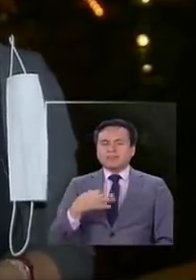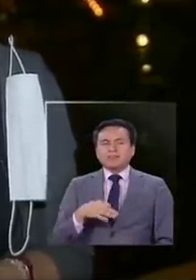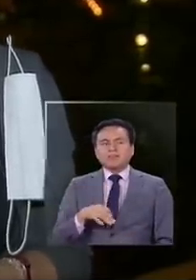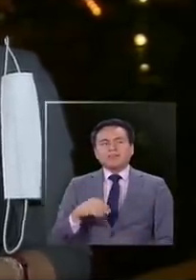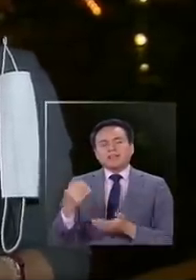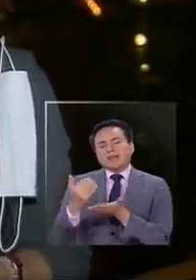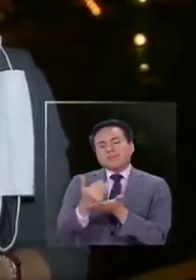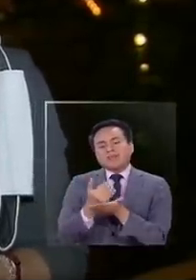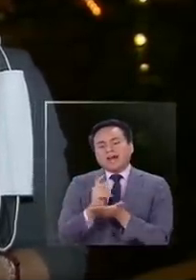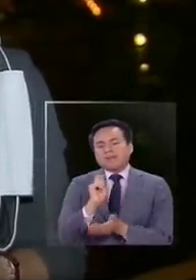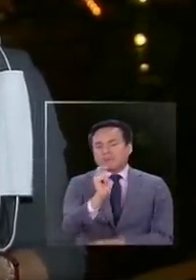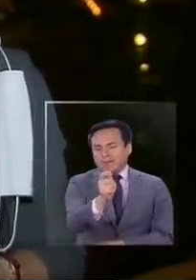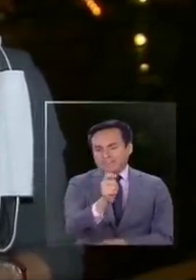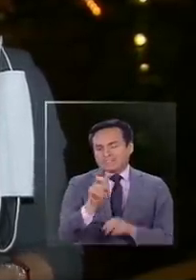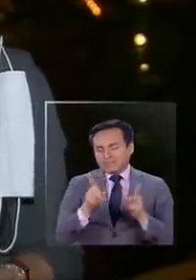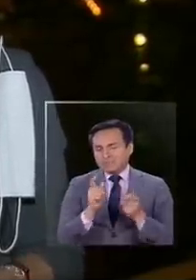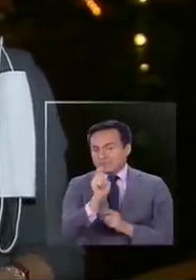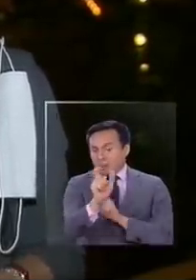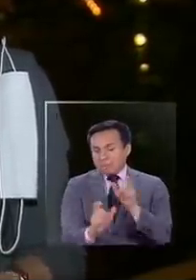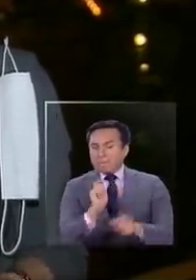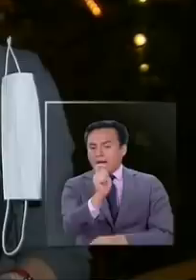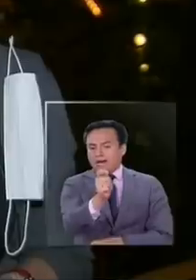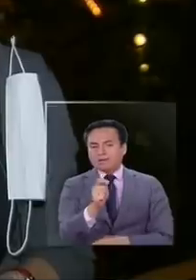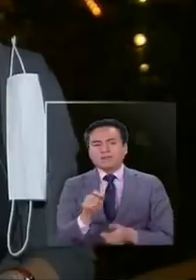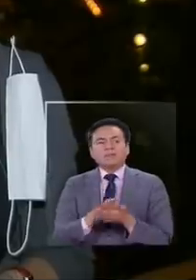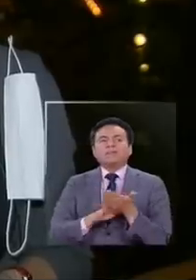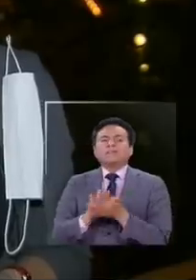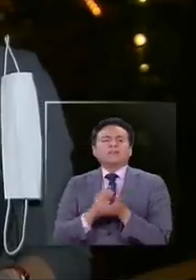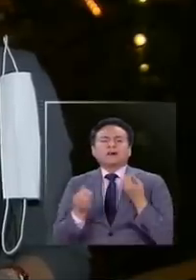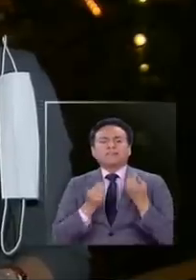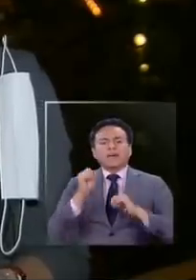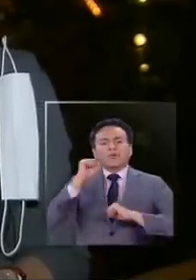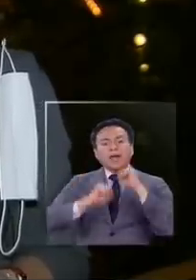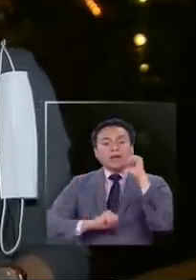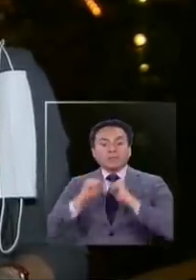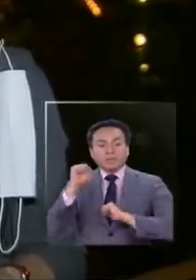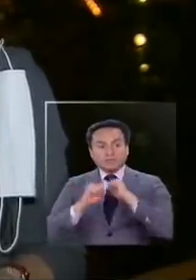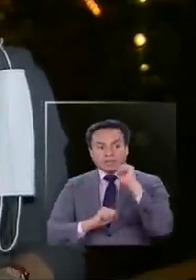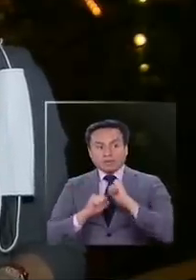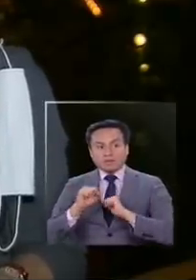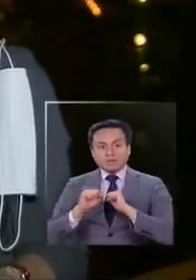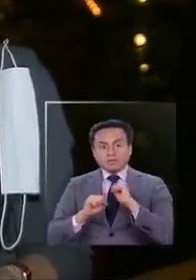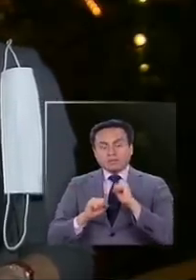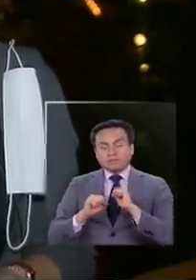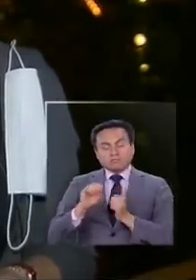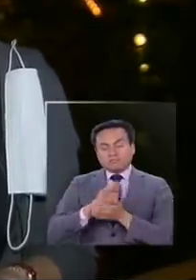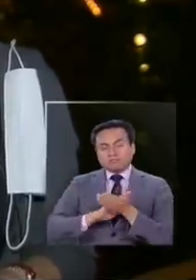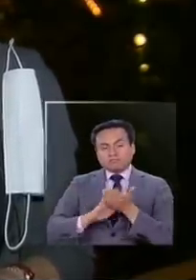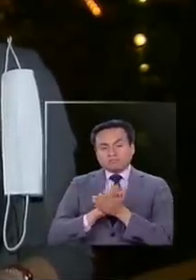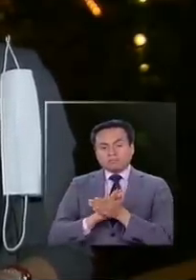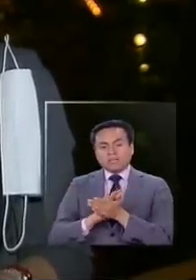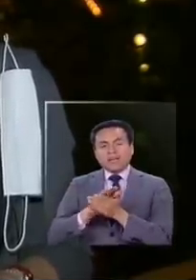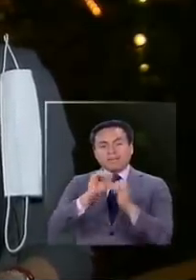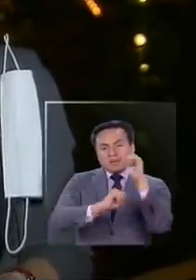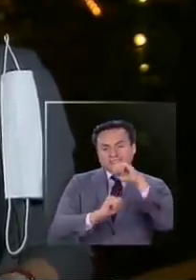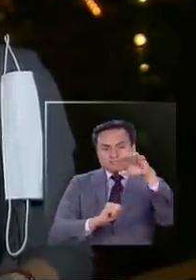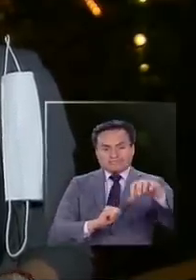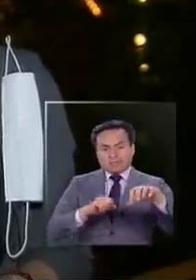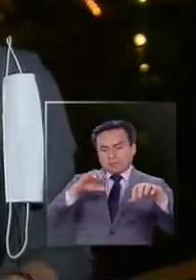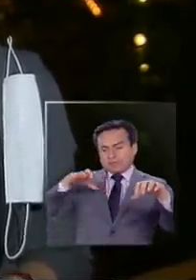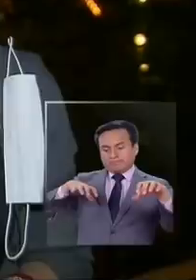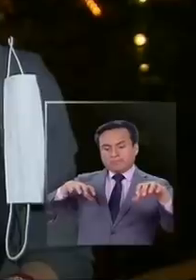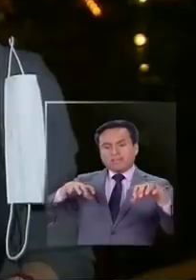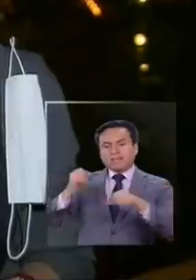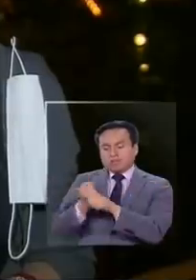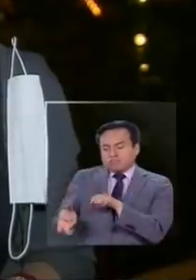Decidiese remunerado porque puede eventualmente... A ver, ¿qué pasa en el caso de una empresa que mueva a una planta, por ejemplo, a